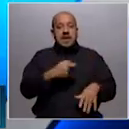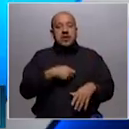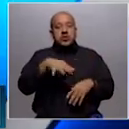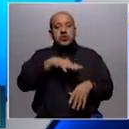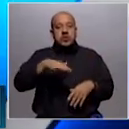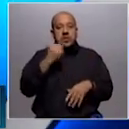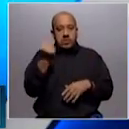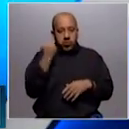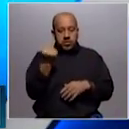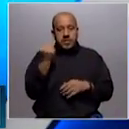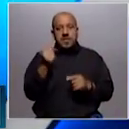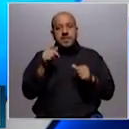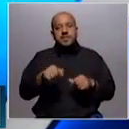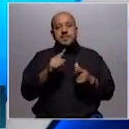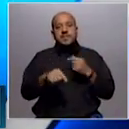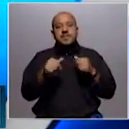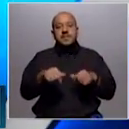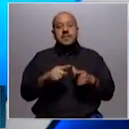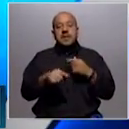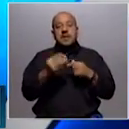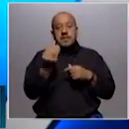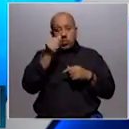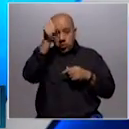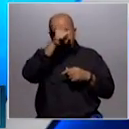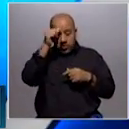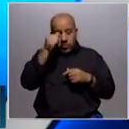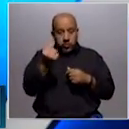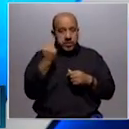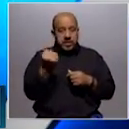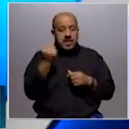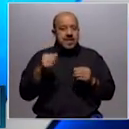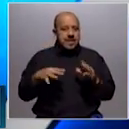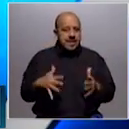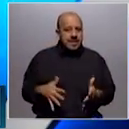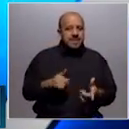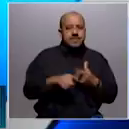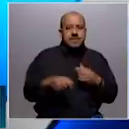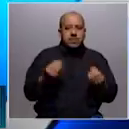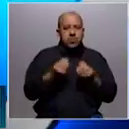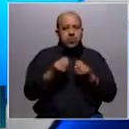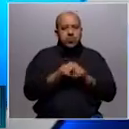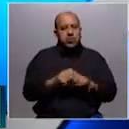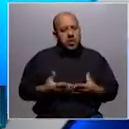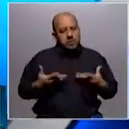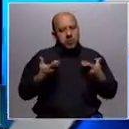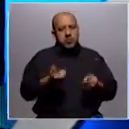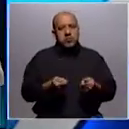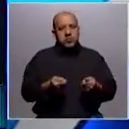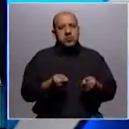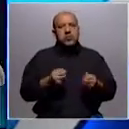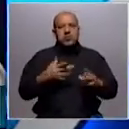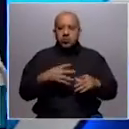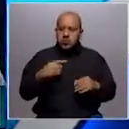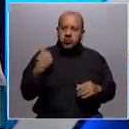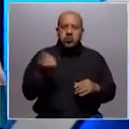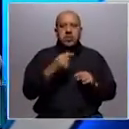...importantes elementos que salieron a lo largo de este fin de semana. A ver. Una gran cantidad de mensajes de apoyo a lo que fue el respaldo